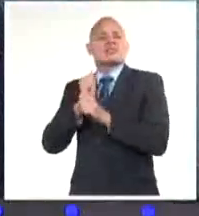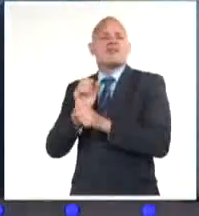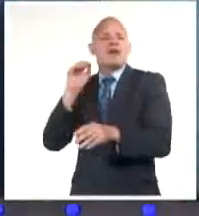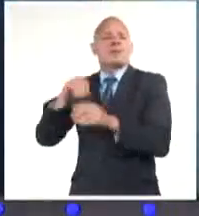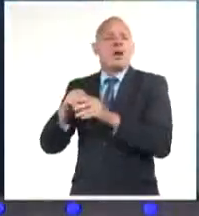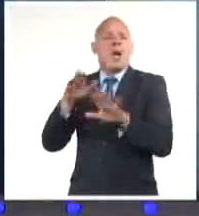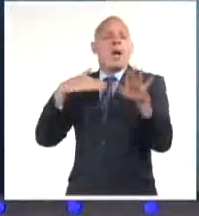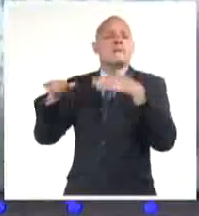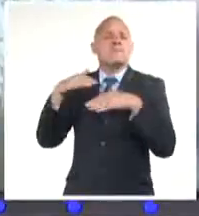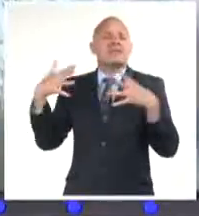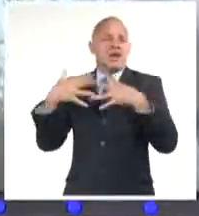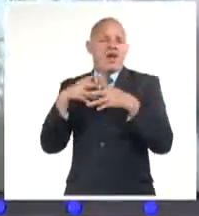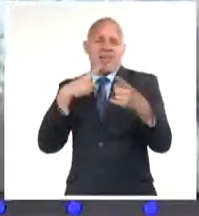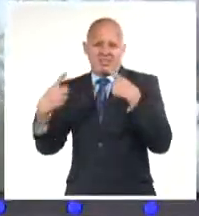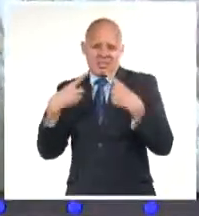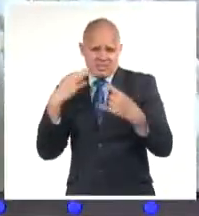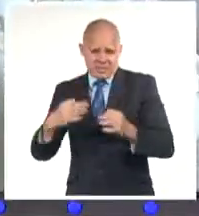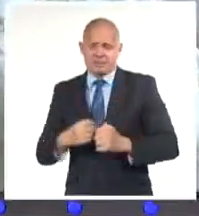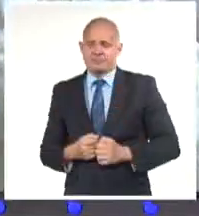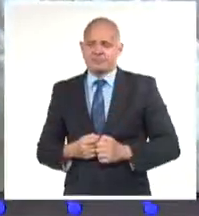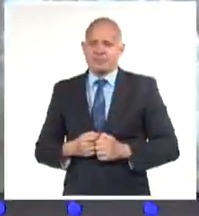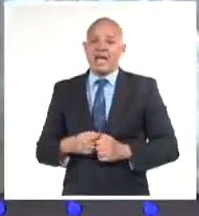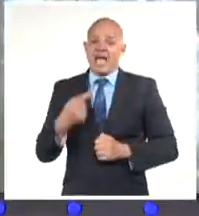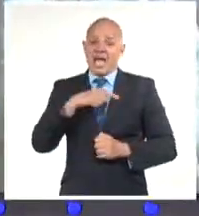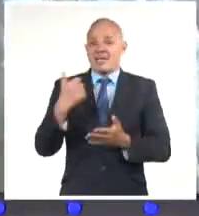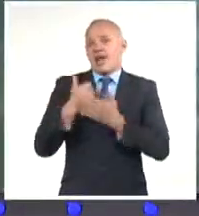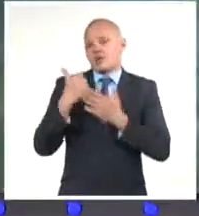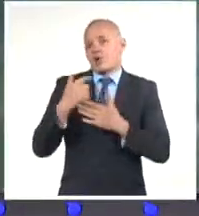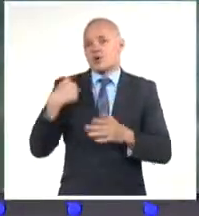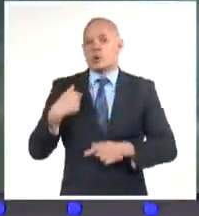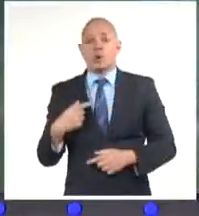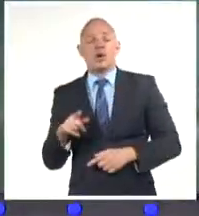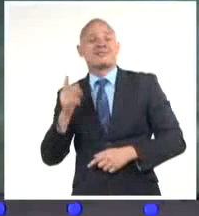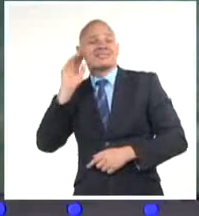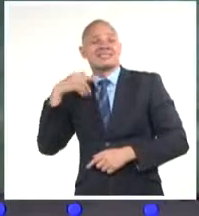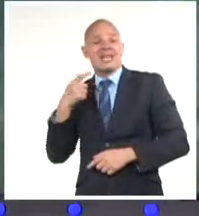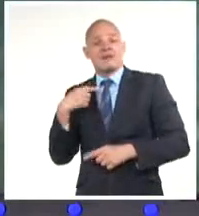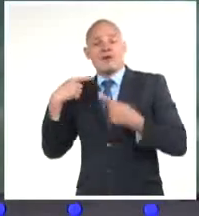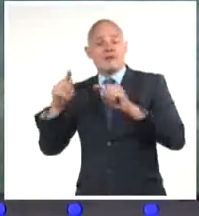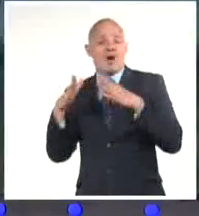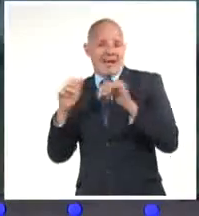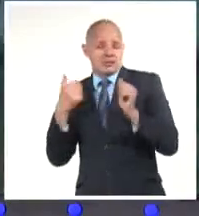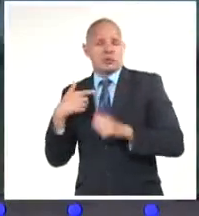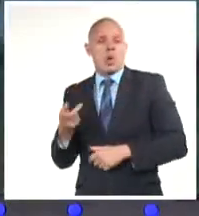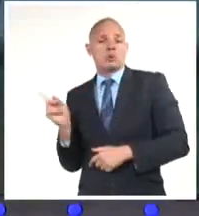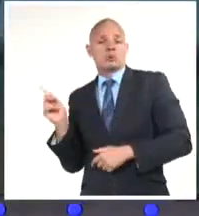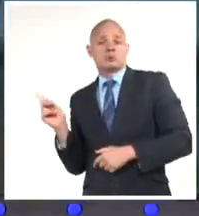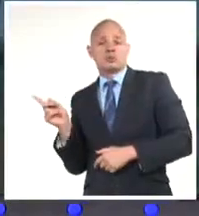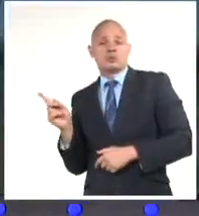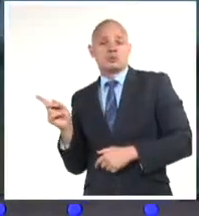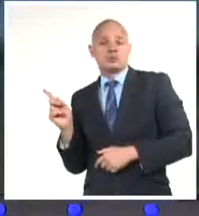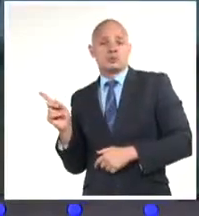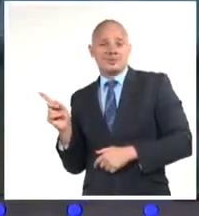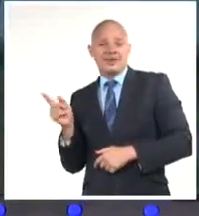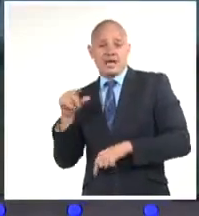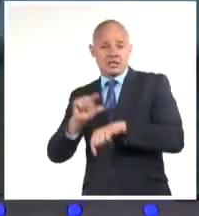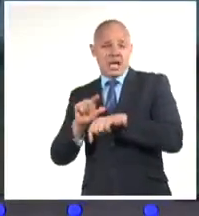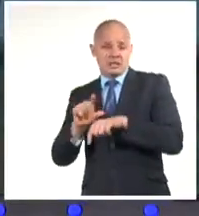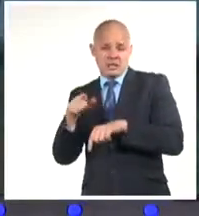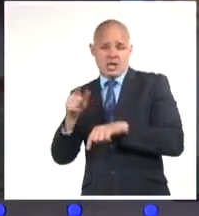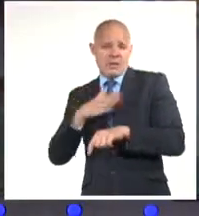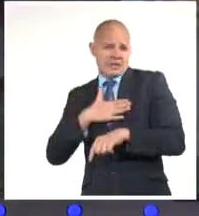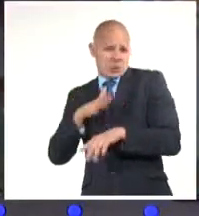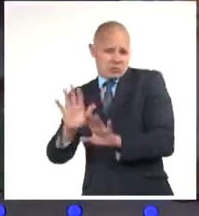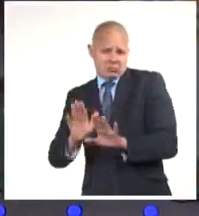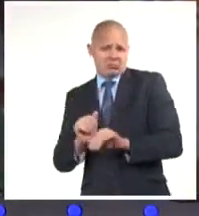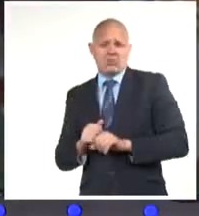botella de camino a casa sin saber que la mencionaría hoy aquí, si usted, que tiene la suerte de tener corriente en su vivienda, apaga los